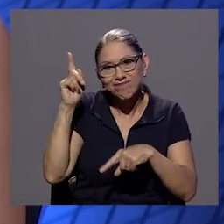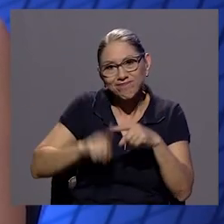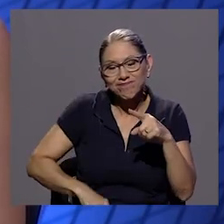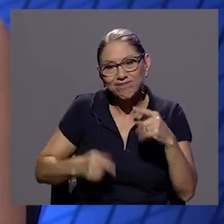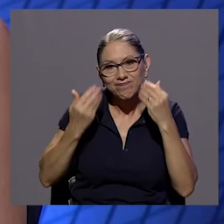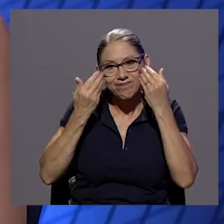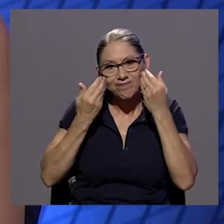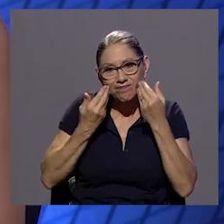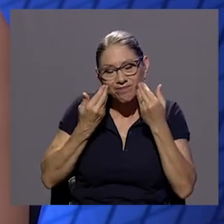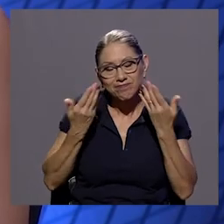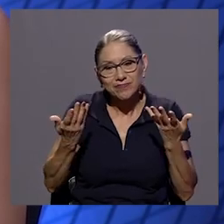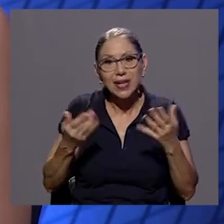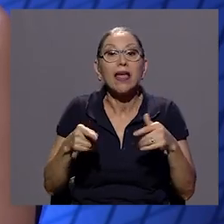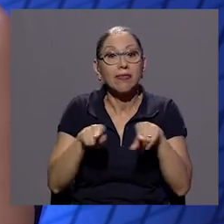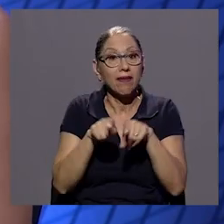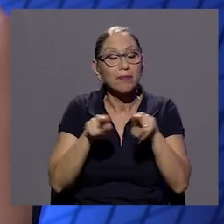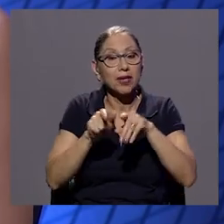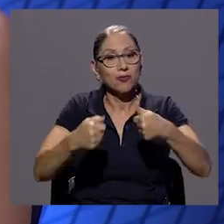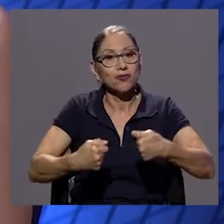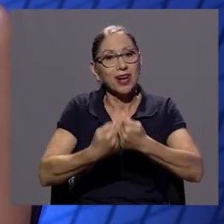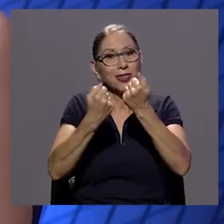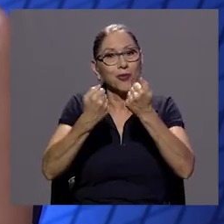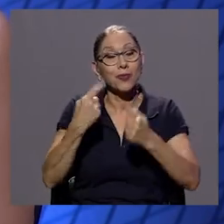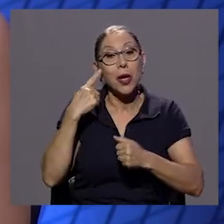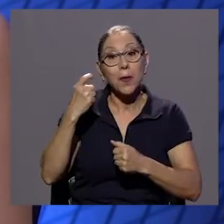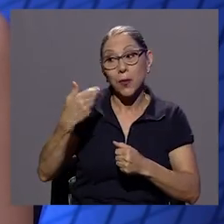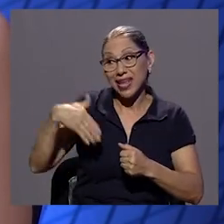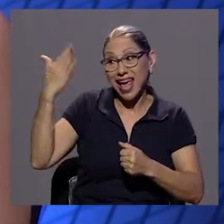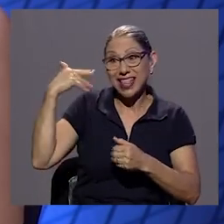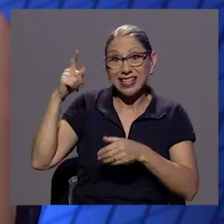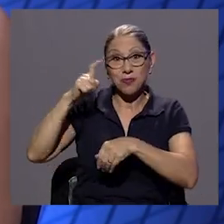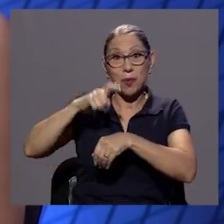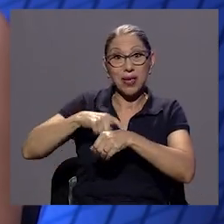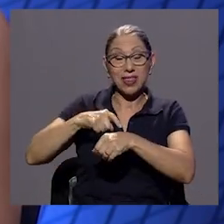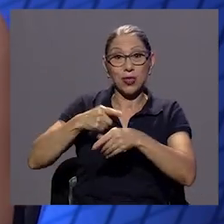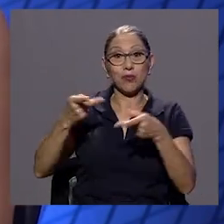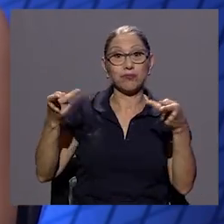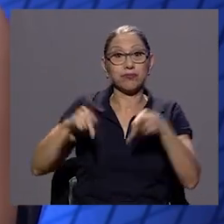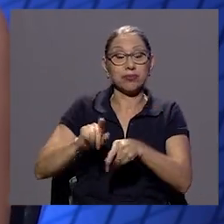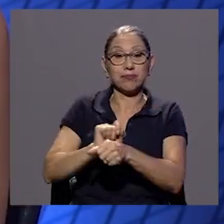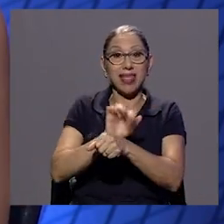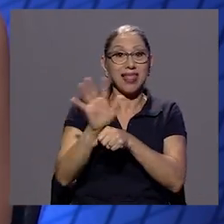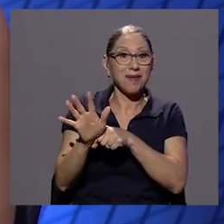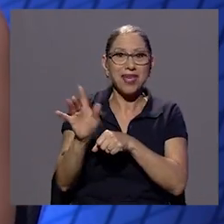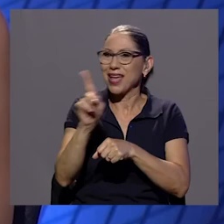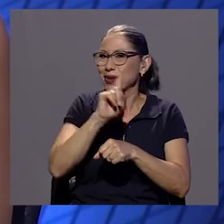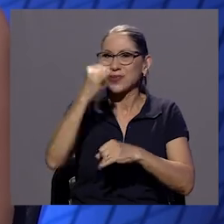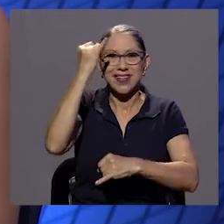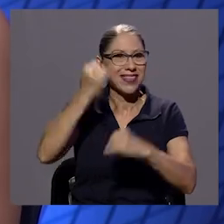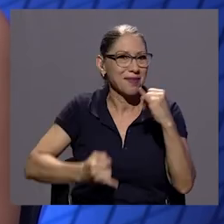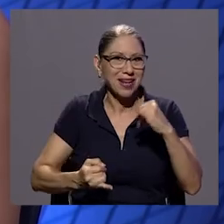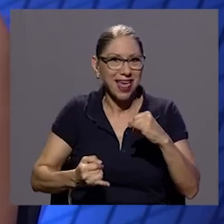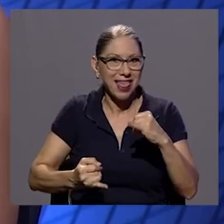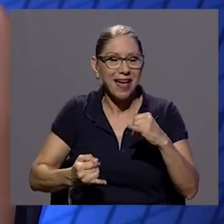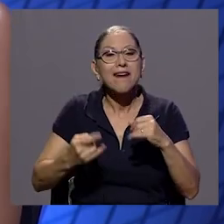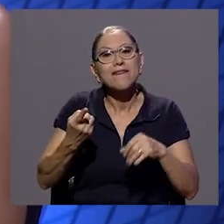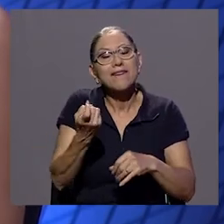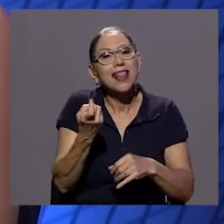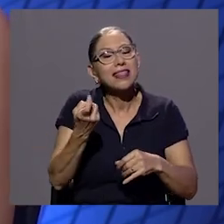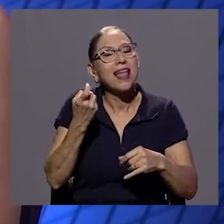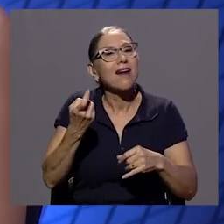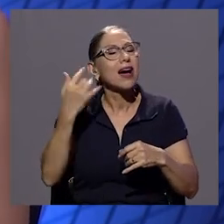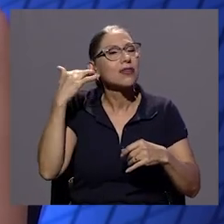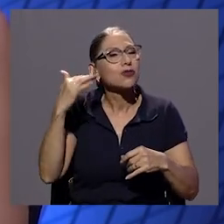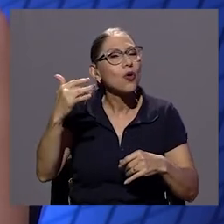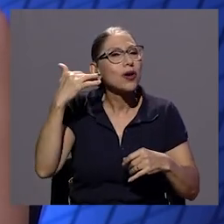también o sea fue un reto porque la peli no estaba terminada cuando cayó la pandemia o sea nos faltaba el proceso de hecho de sonido sobre todo de diseño sonoro final